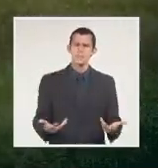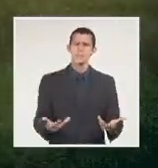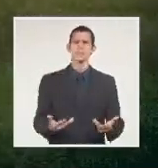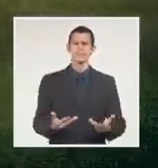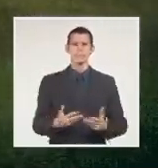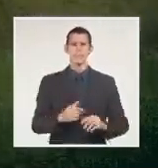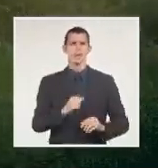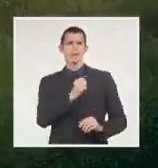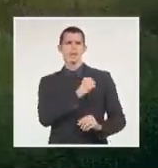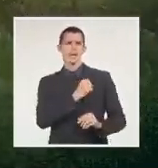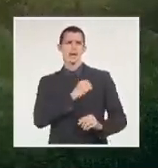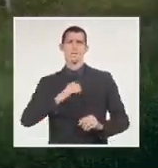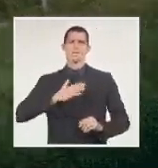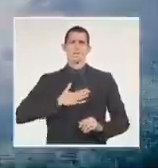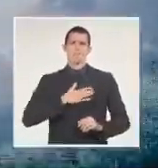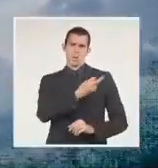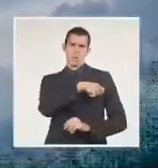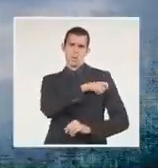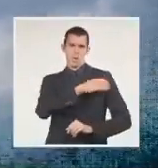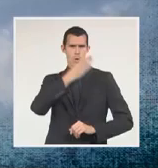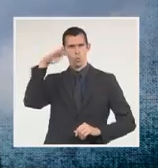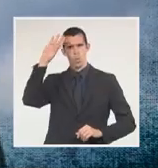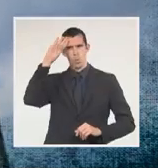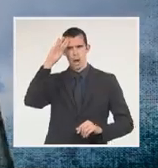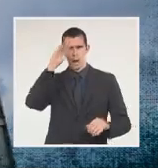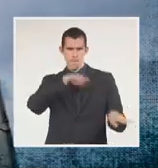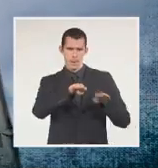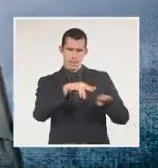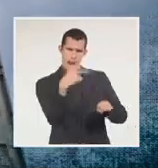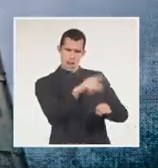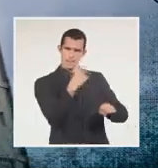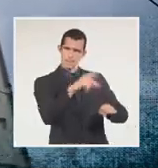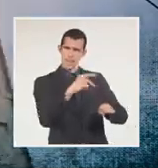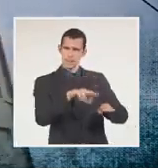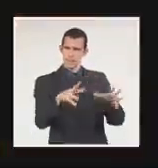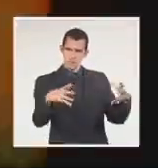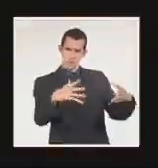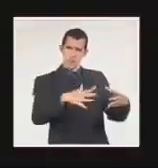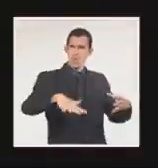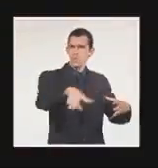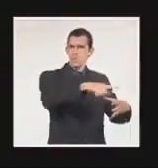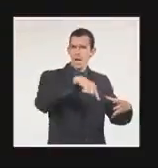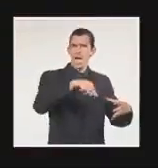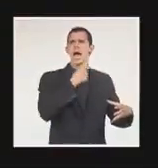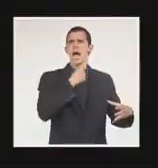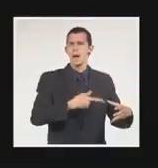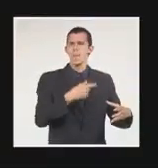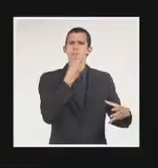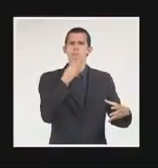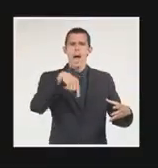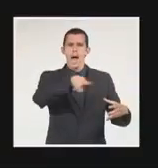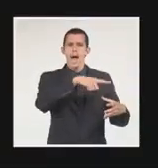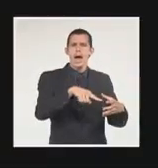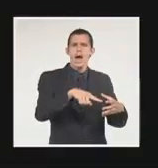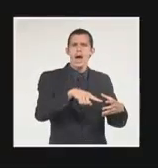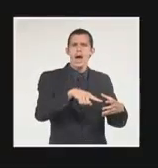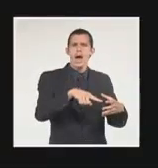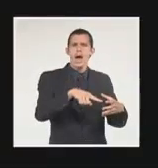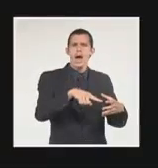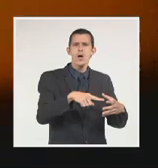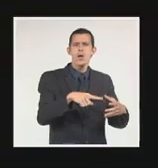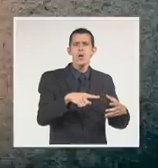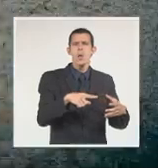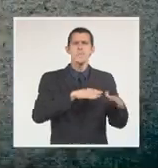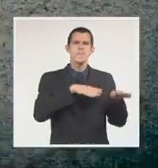ido fraguando allá en los Estados Unidos, en esas personas que están allá, que son una amplia red.